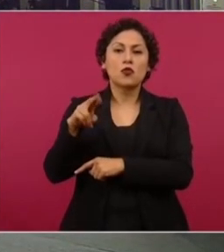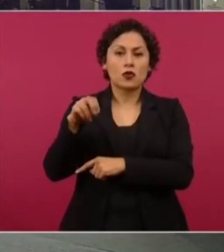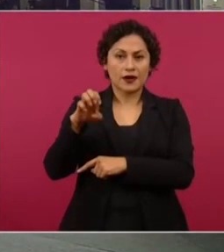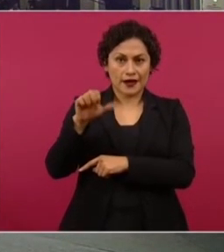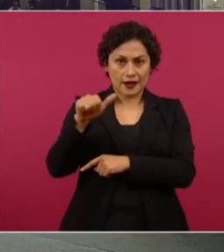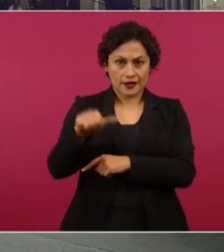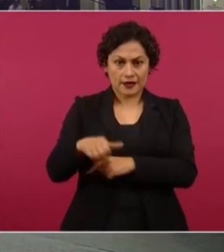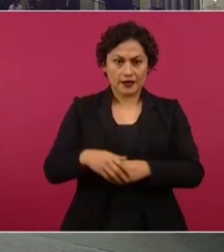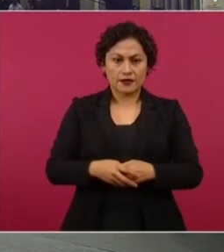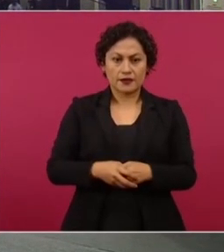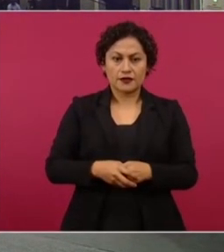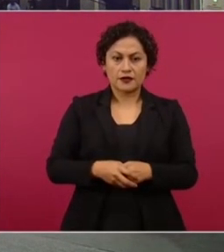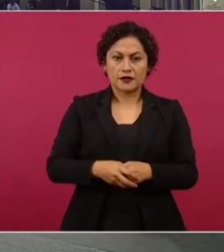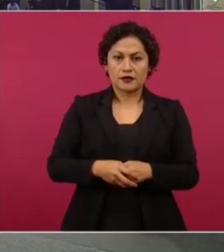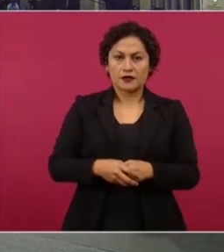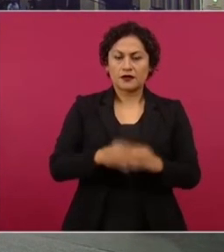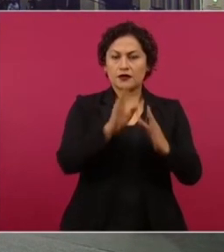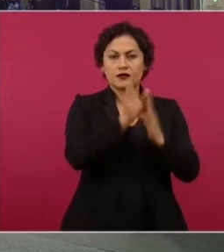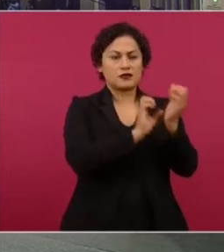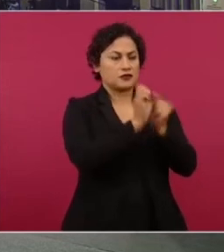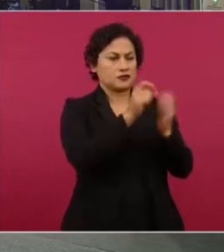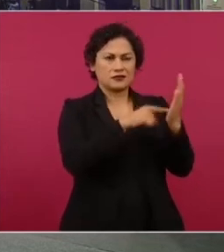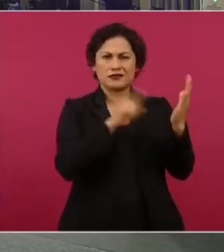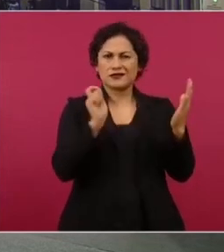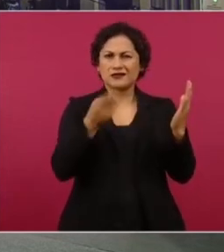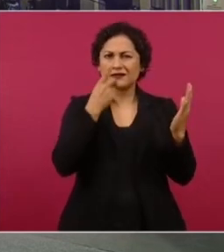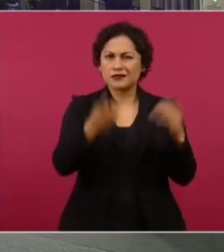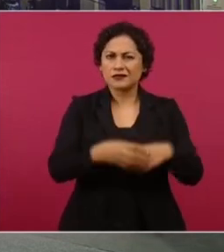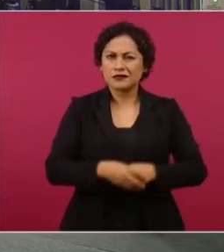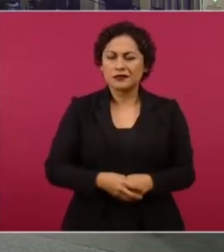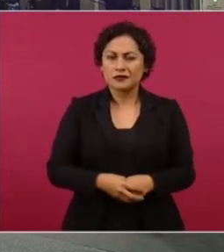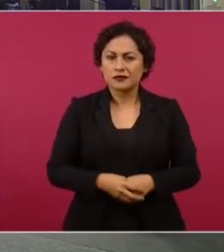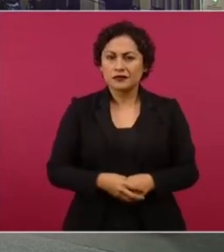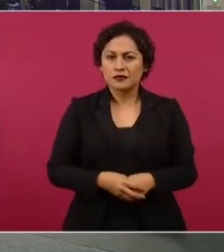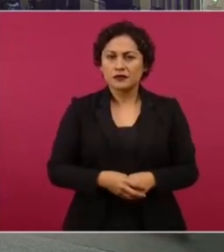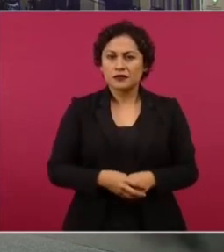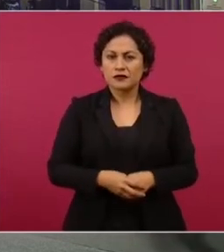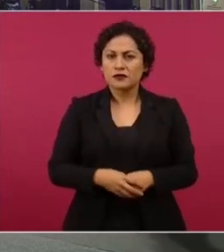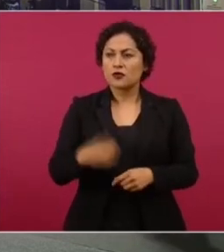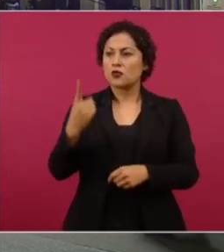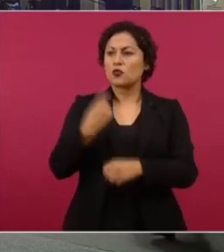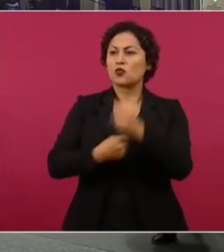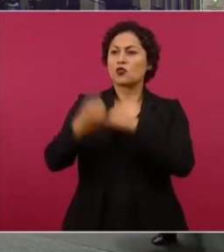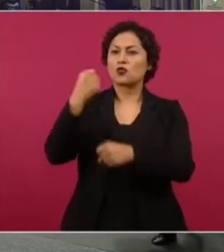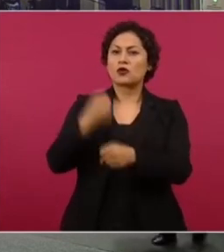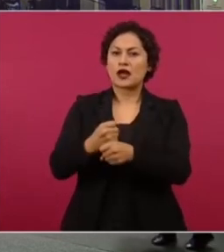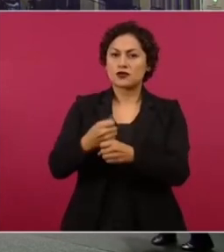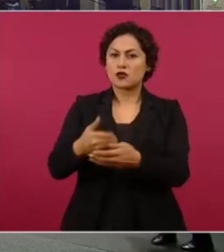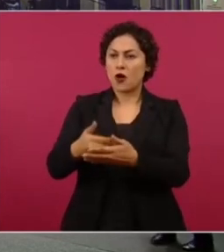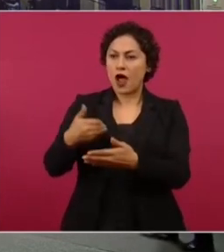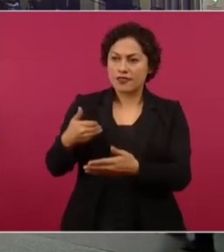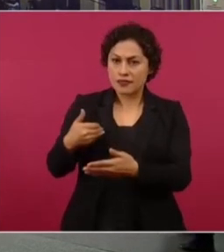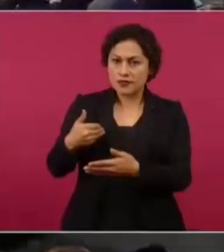y que dice la constitución un año antes eso